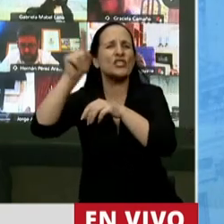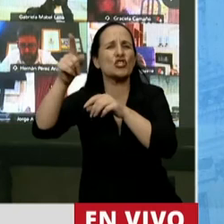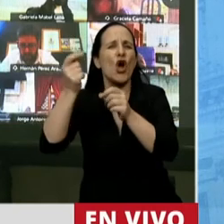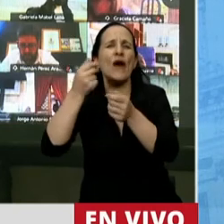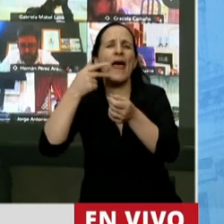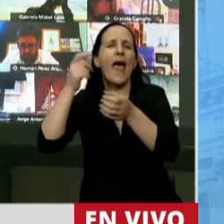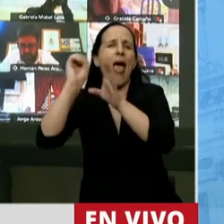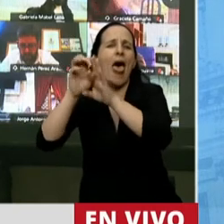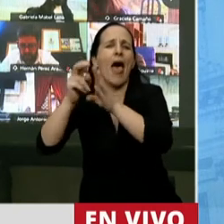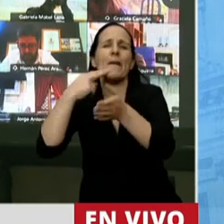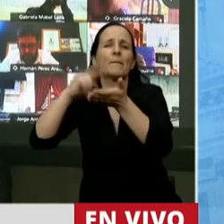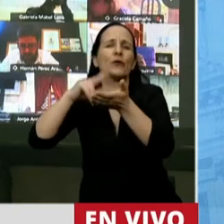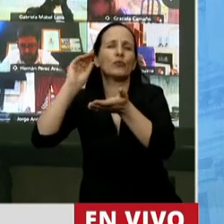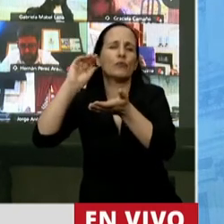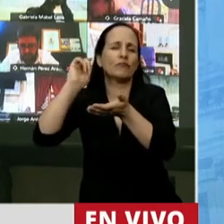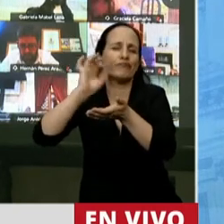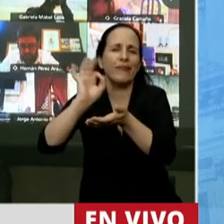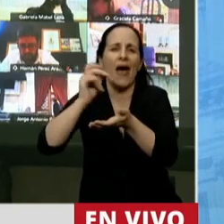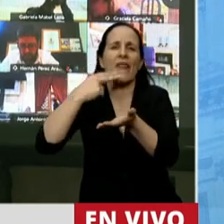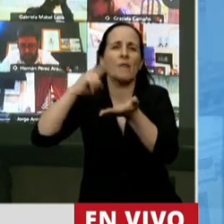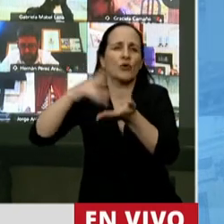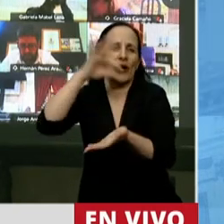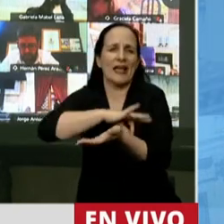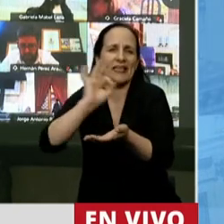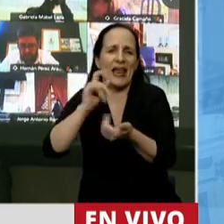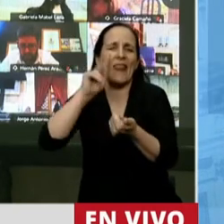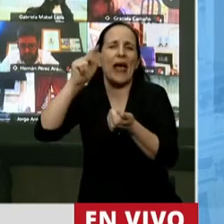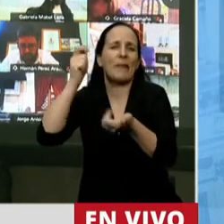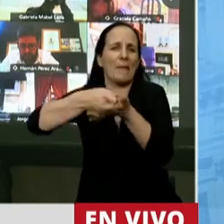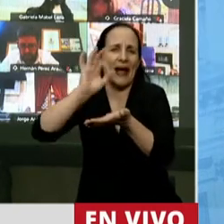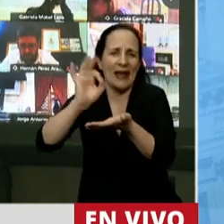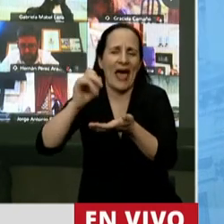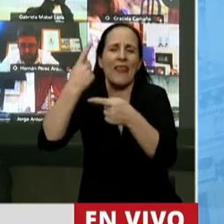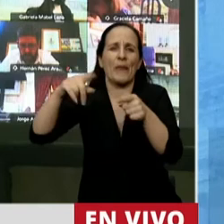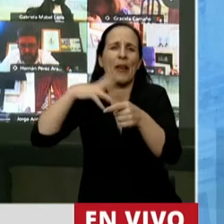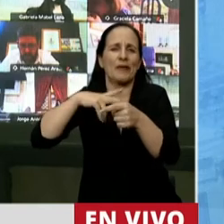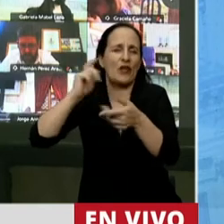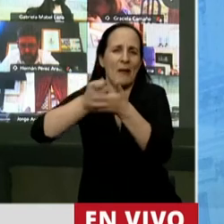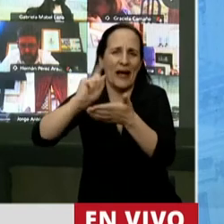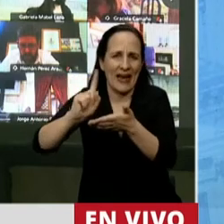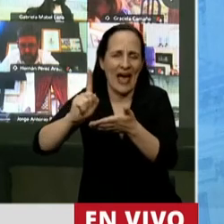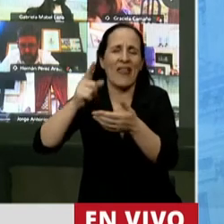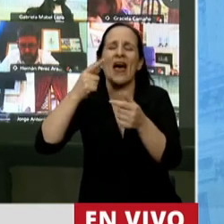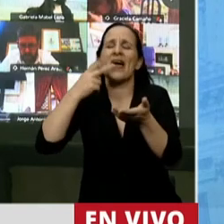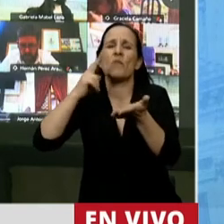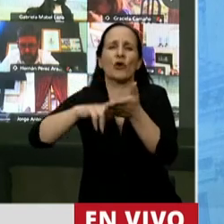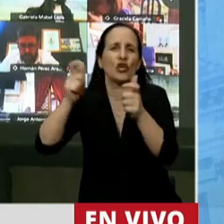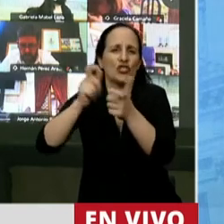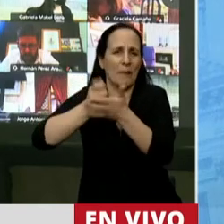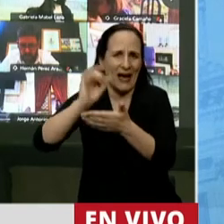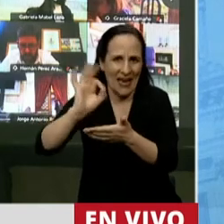donde las empresas no iban a pagar ganancias, no iban a pagar IVA, no iban a pagar bienes personales, no iban a pagar el impuesto al cheque.